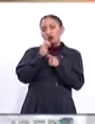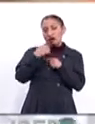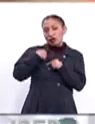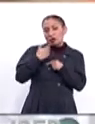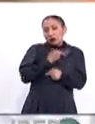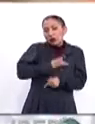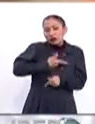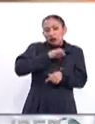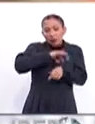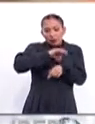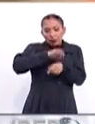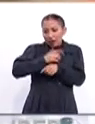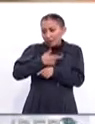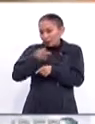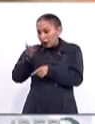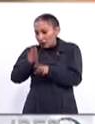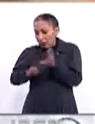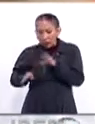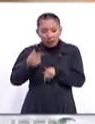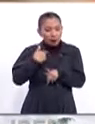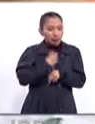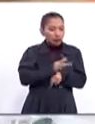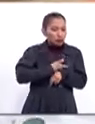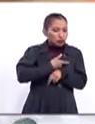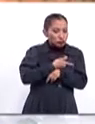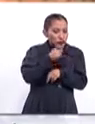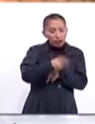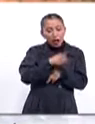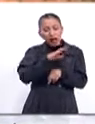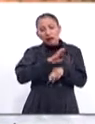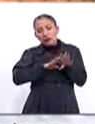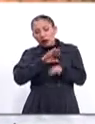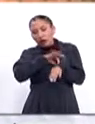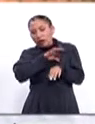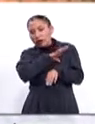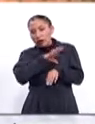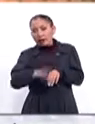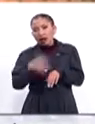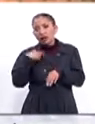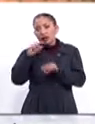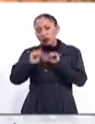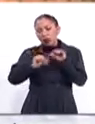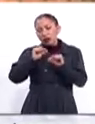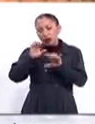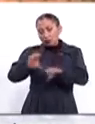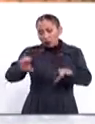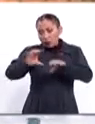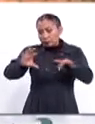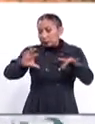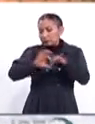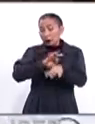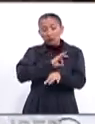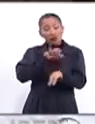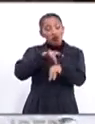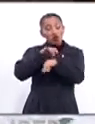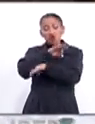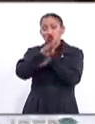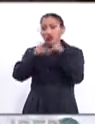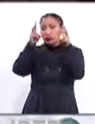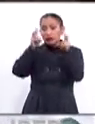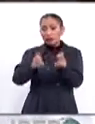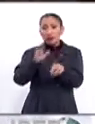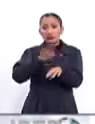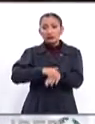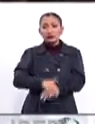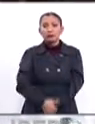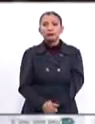claro, a me gustaba la medicina, me gustaba la biología, la biomedicina en general, y con informática pues realmente puedes tocar todos esos temas